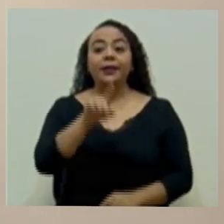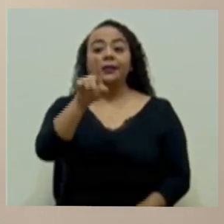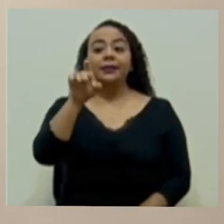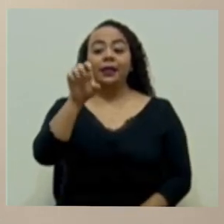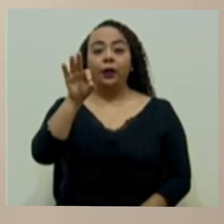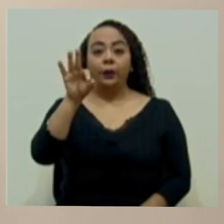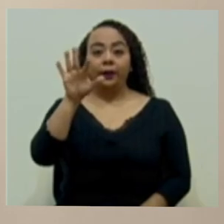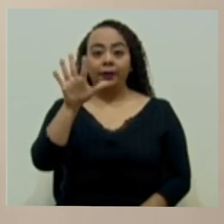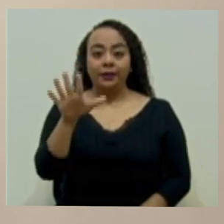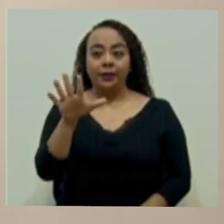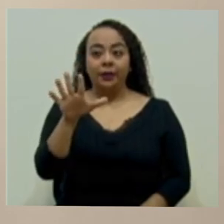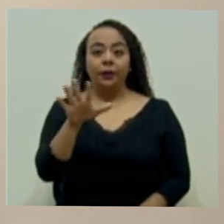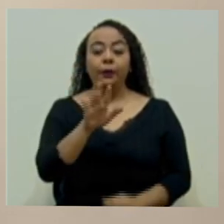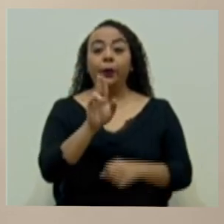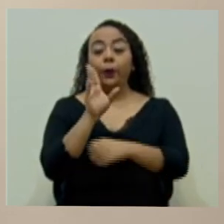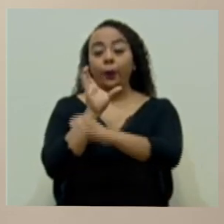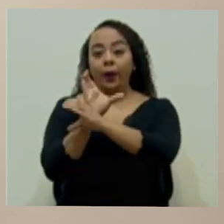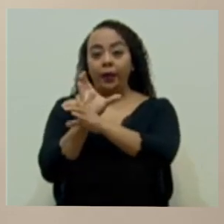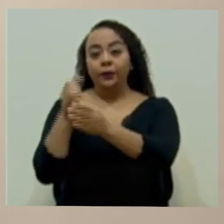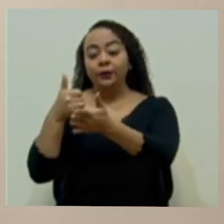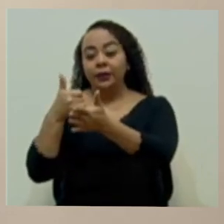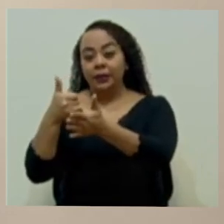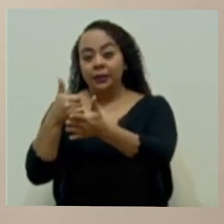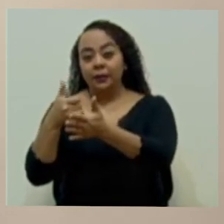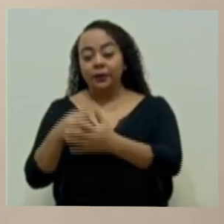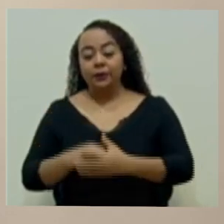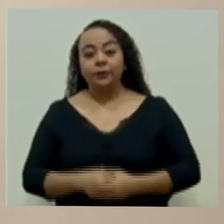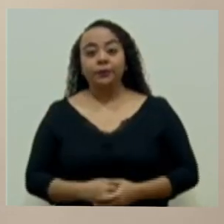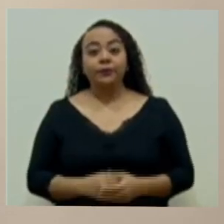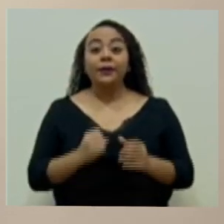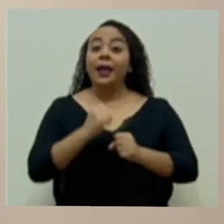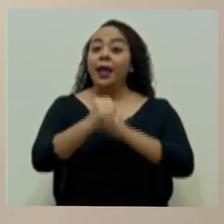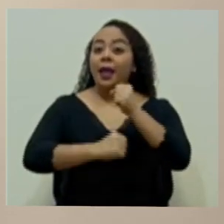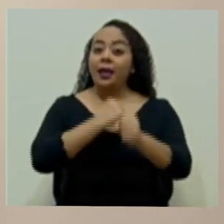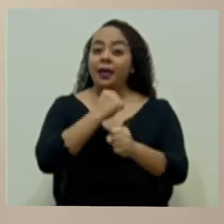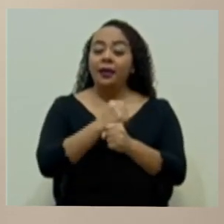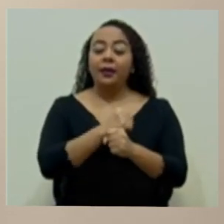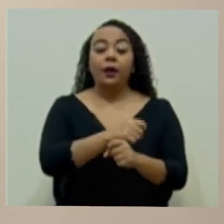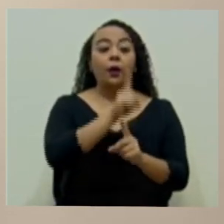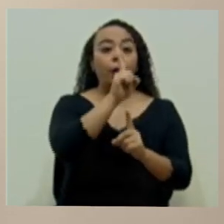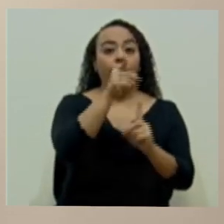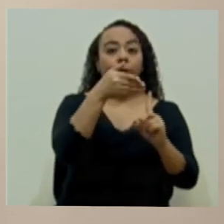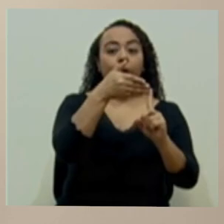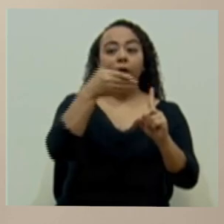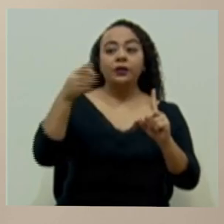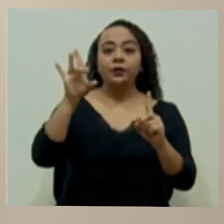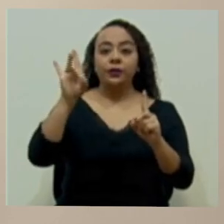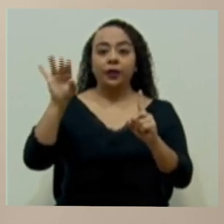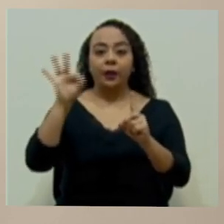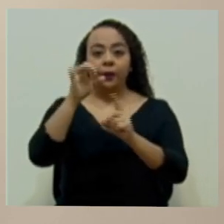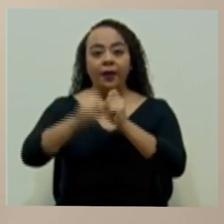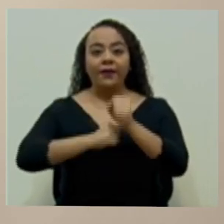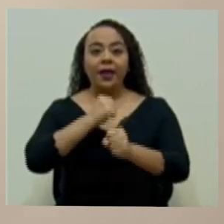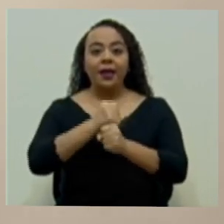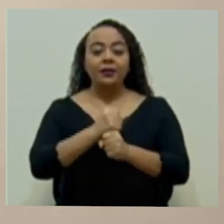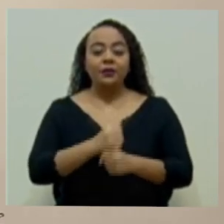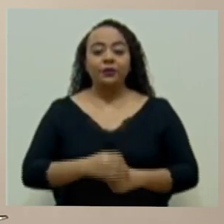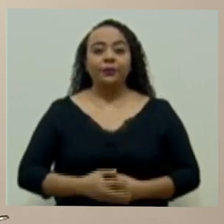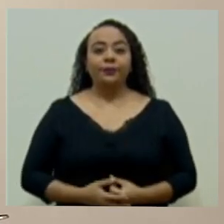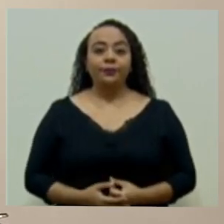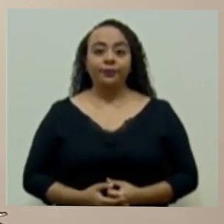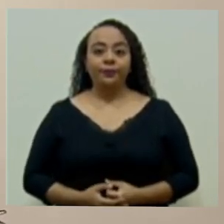195 de ellas en unidades de cuidados intensivos, con un rango de edad que va de 1 a 89 años.